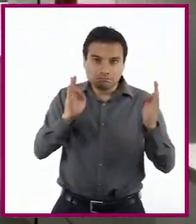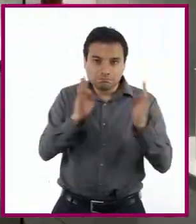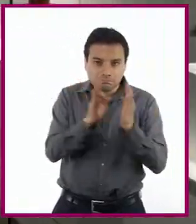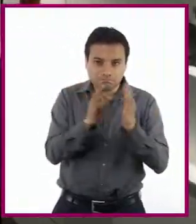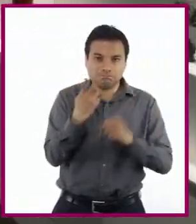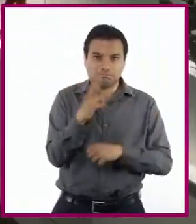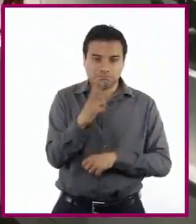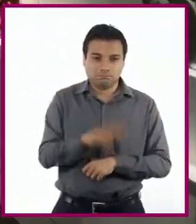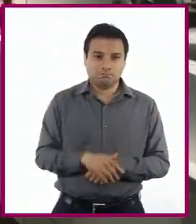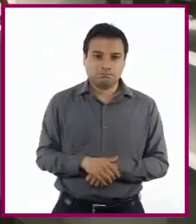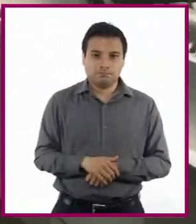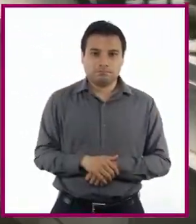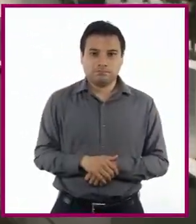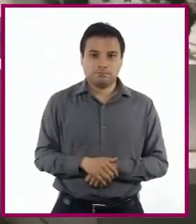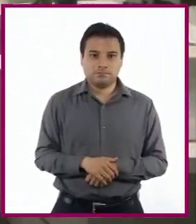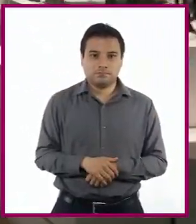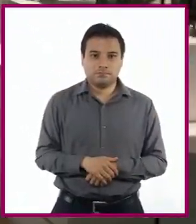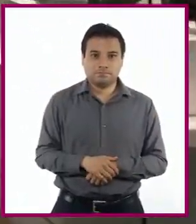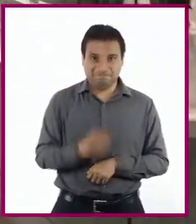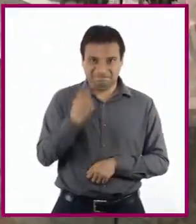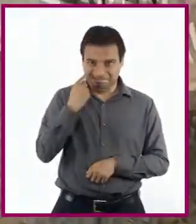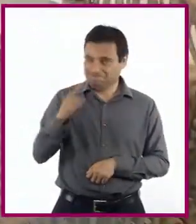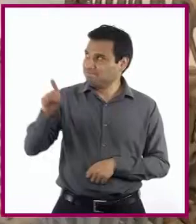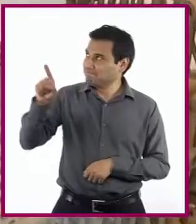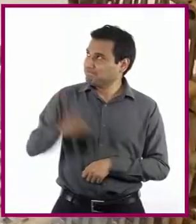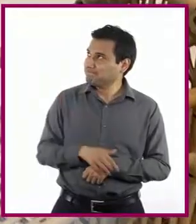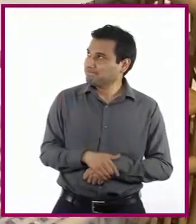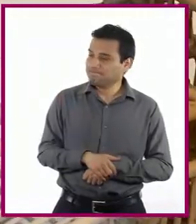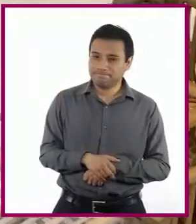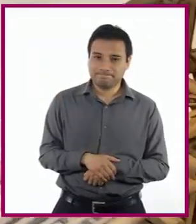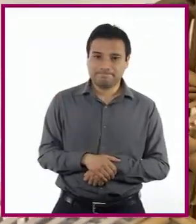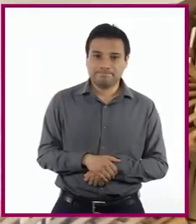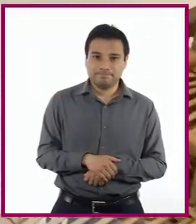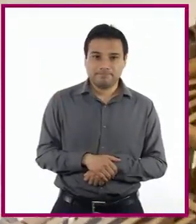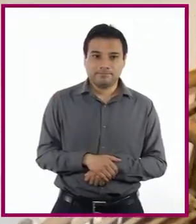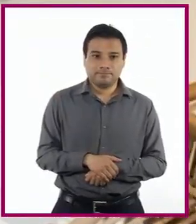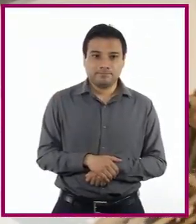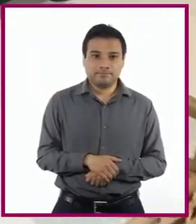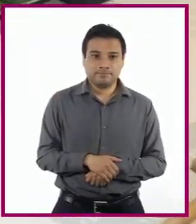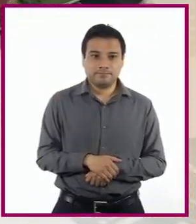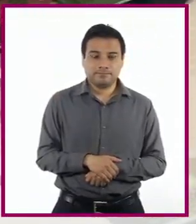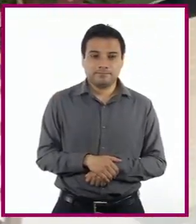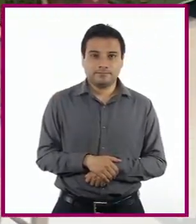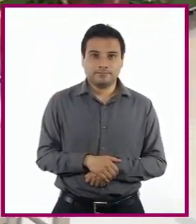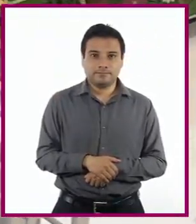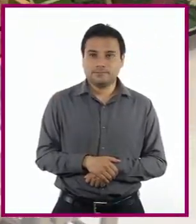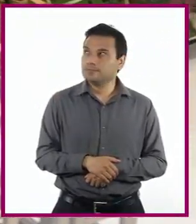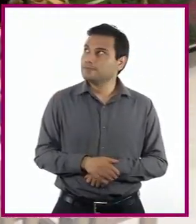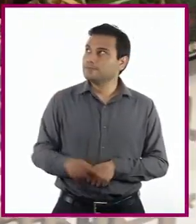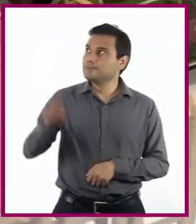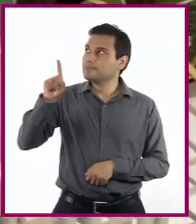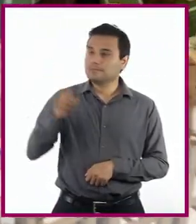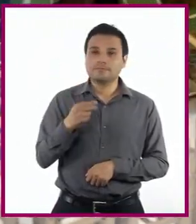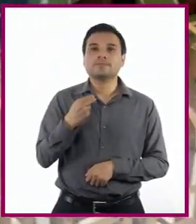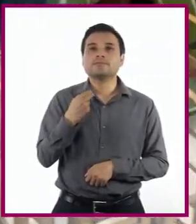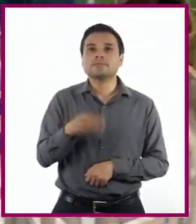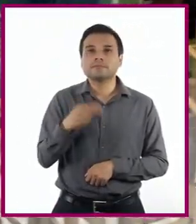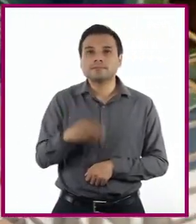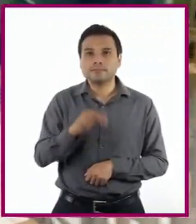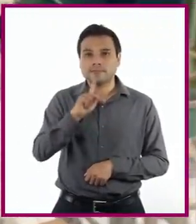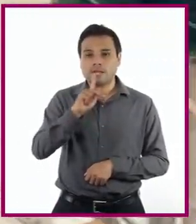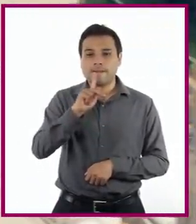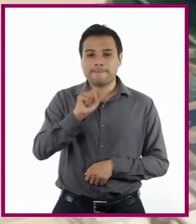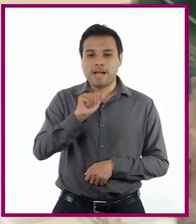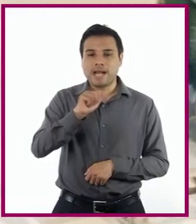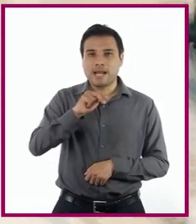nuestro cortometraje Justamente como lo están viendo Ahorita en pantalla A esta toma Se le llama paneo Que